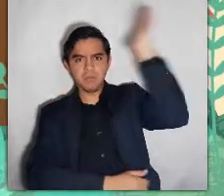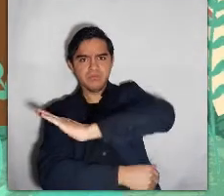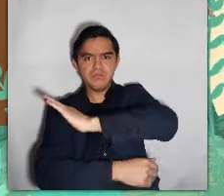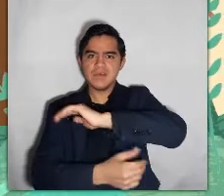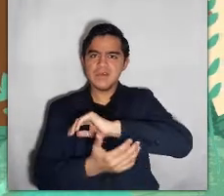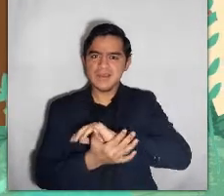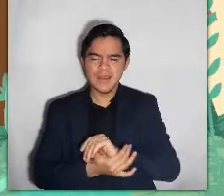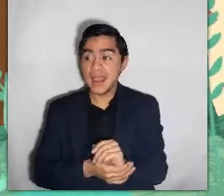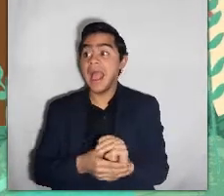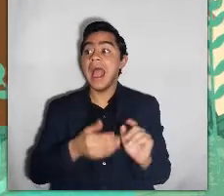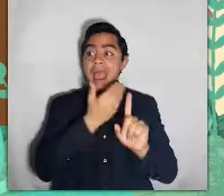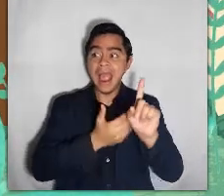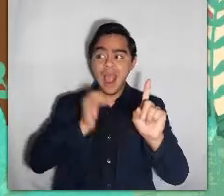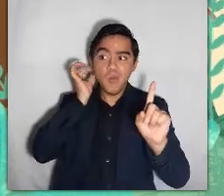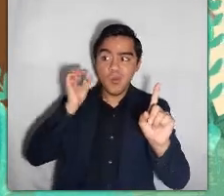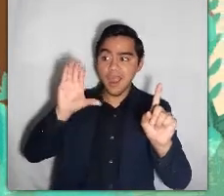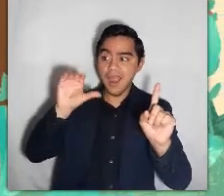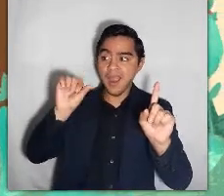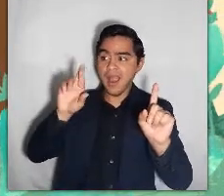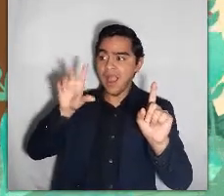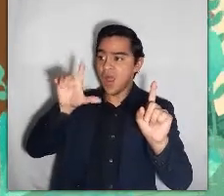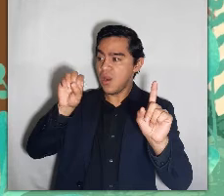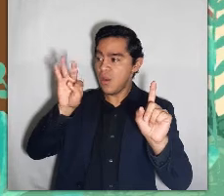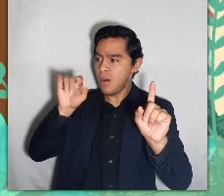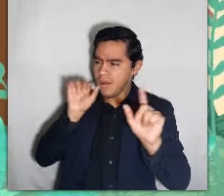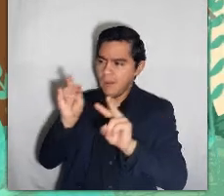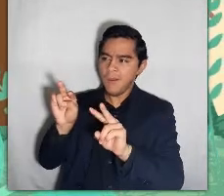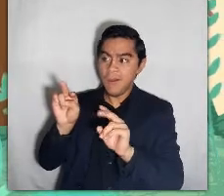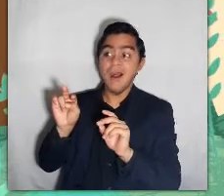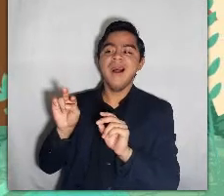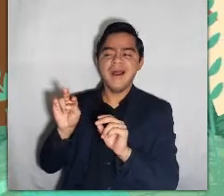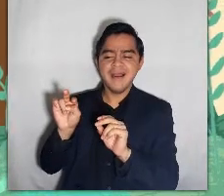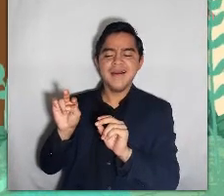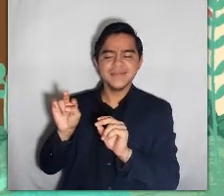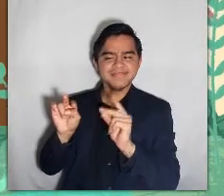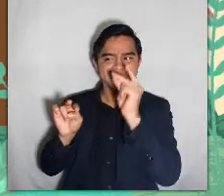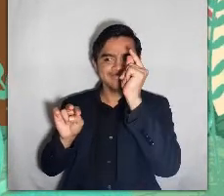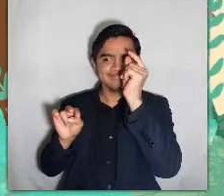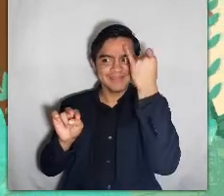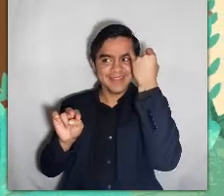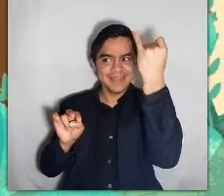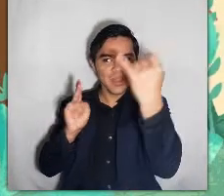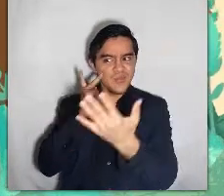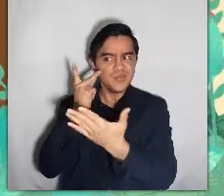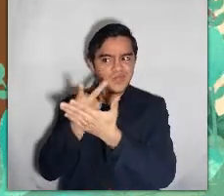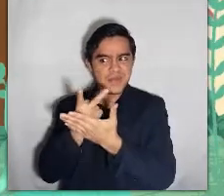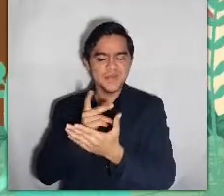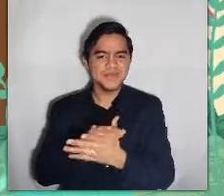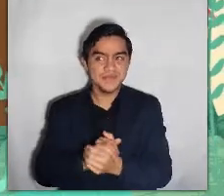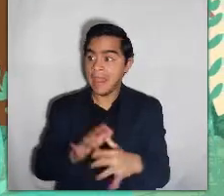pensarlos, los talaba. Así que Carlota, tras observar atentamente a maderucho,